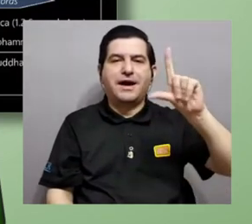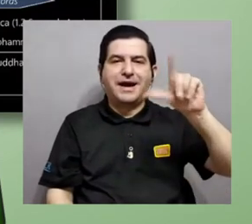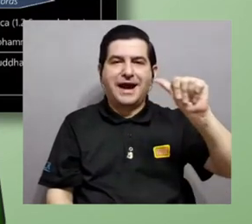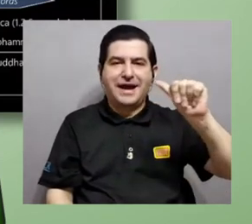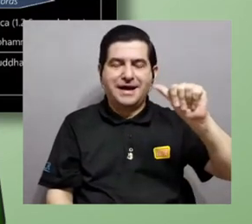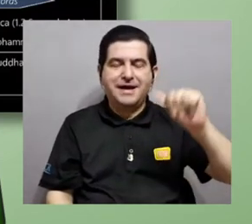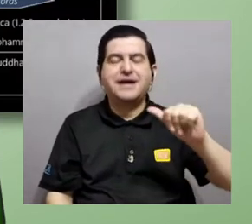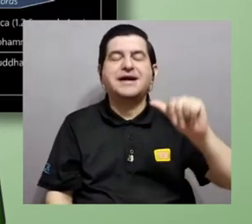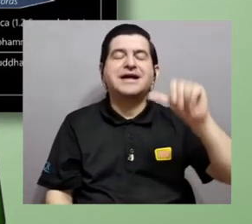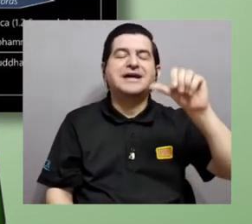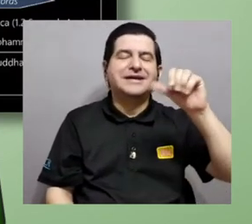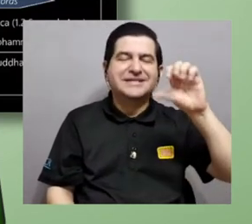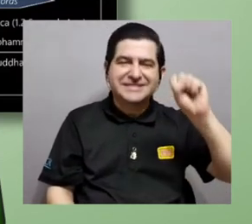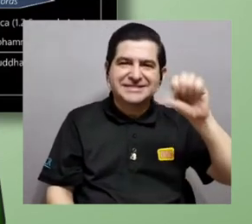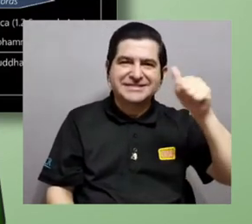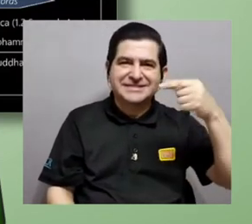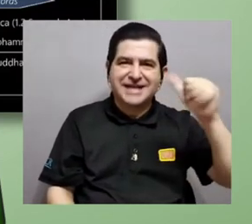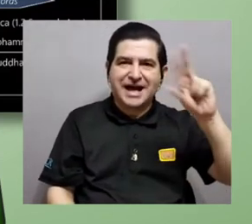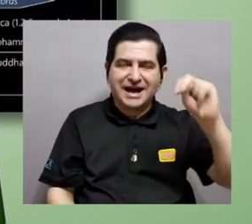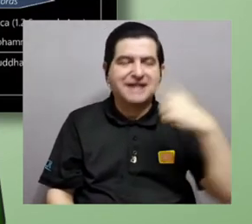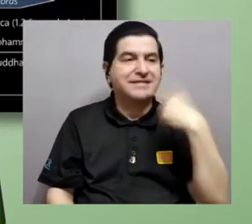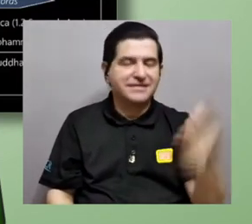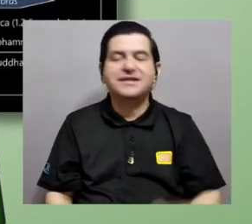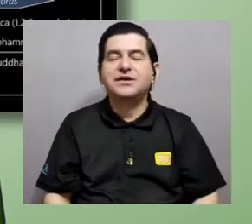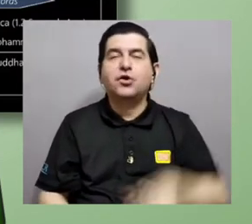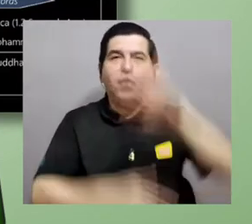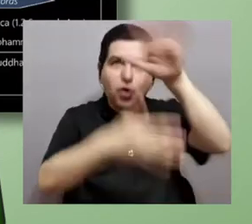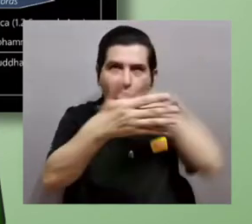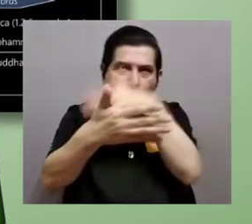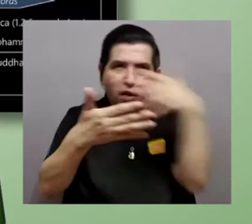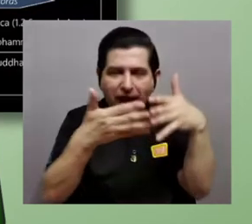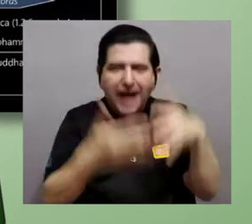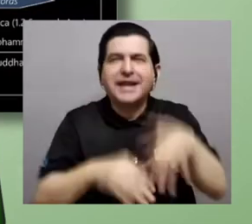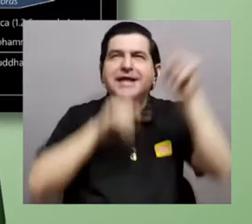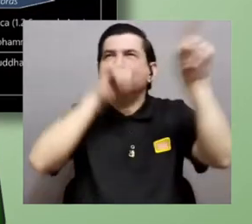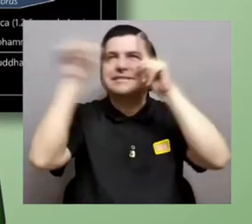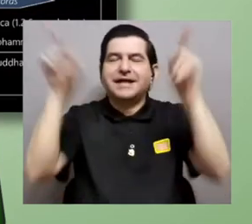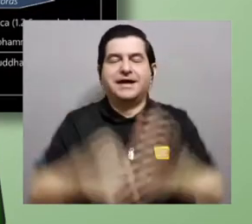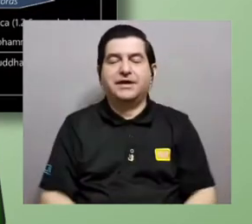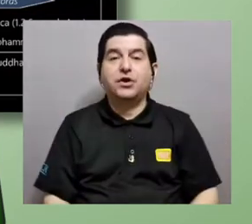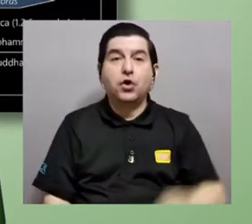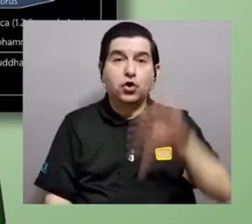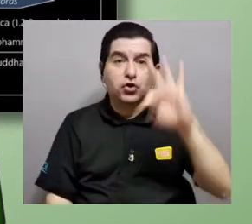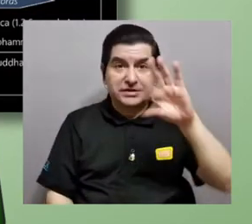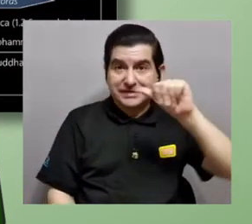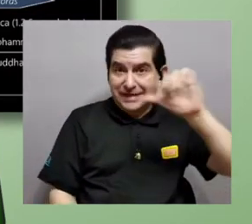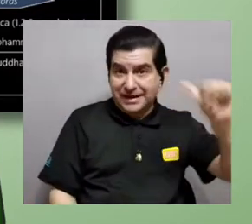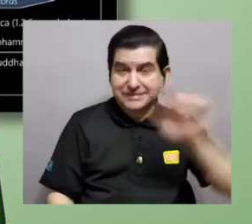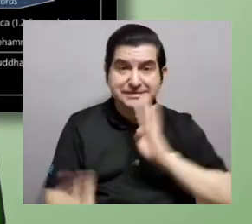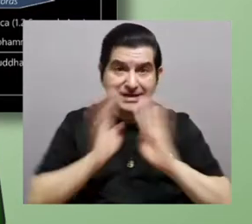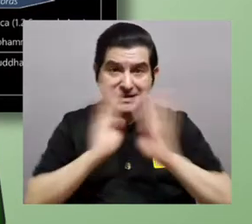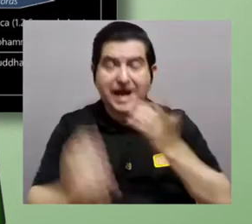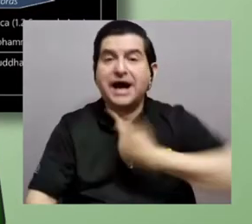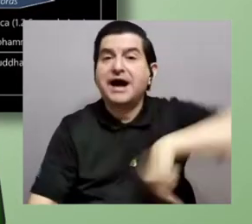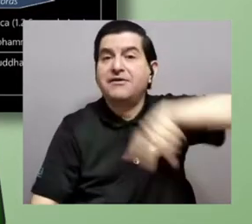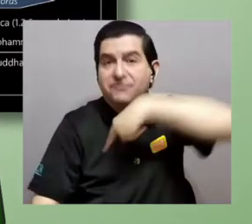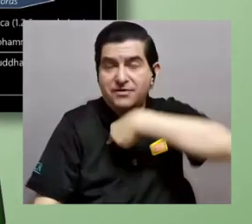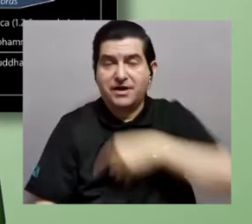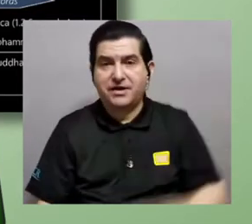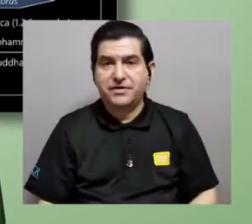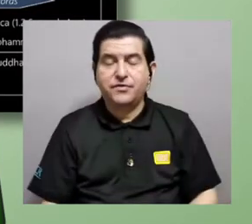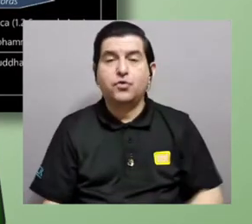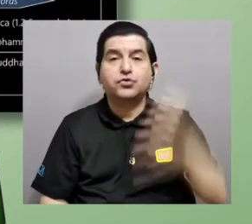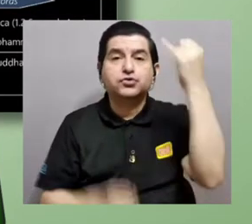citó como el calendario cósmico. Algo interesante es que Doña Teresita nos estuvo